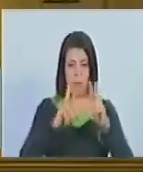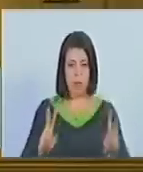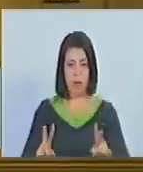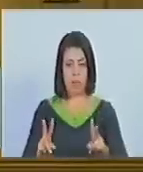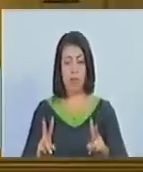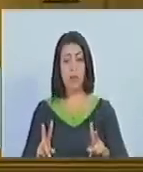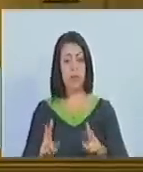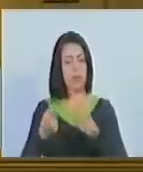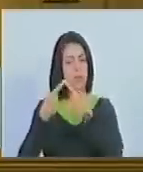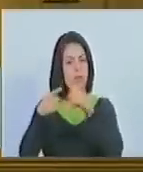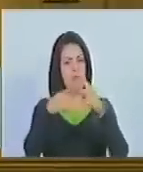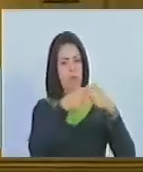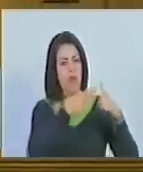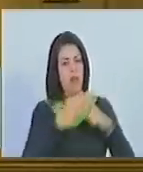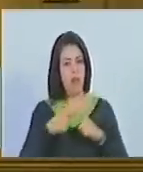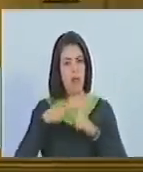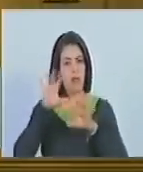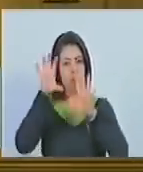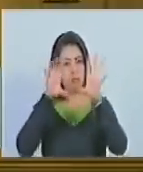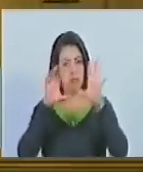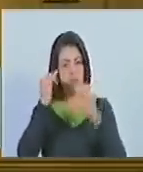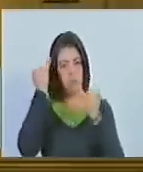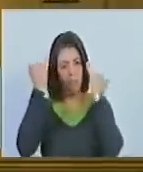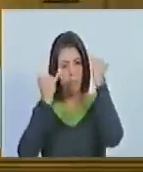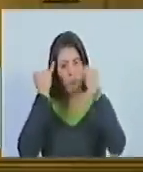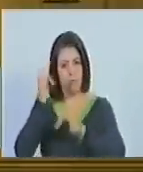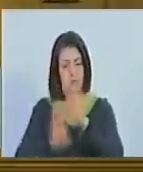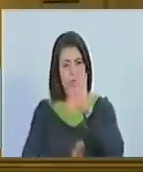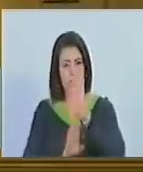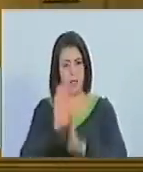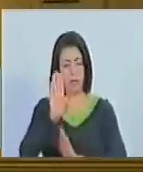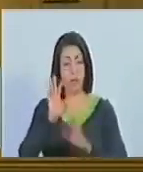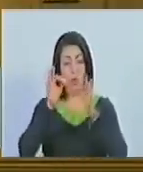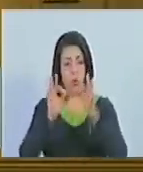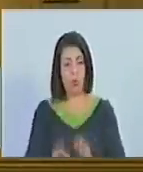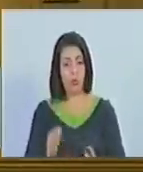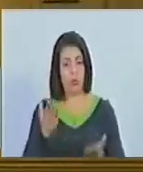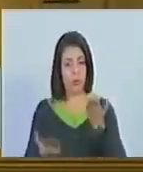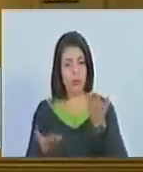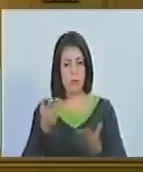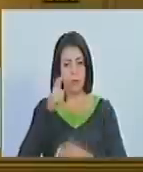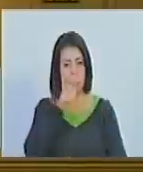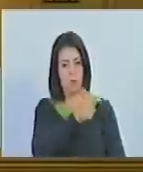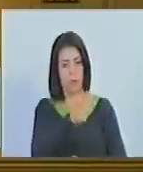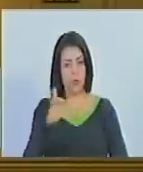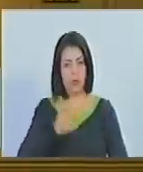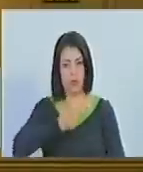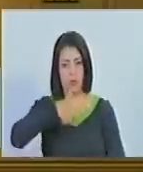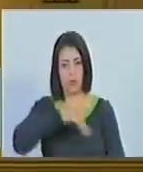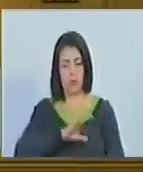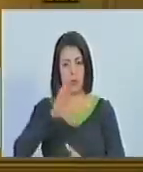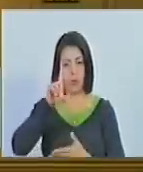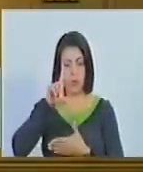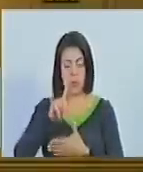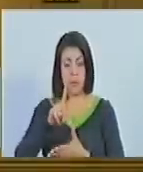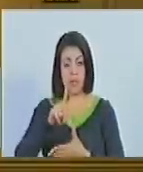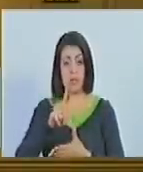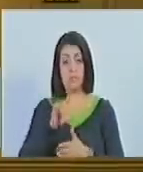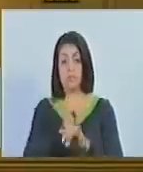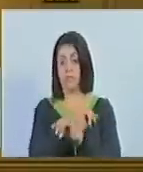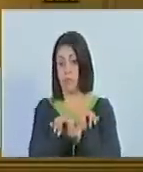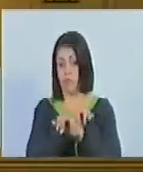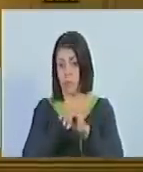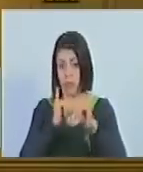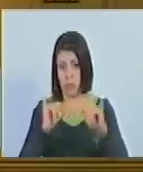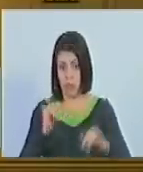el multilateralismo para el desarrollo justo y equilibrado de los pueblos de nuestra América y finalmente